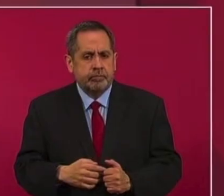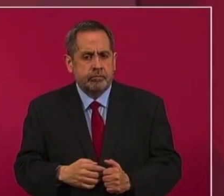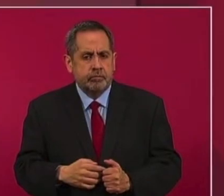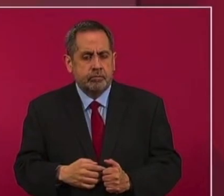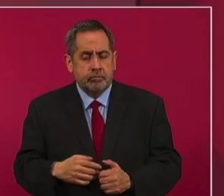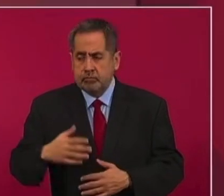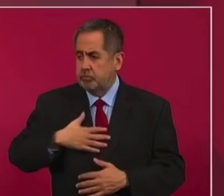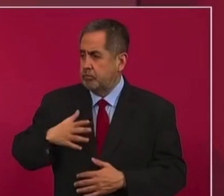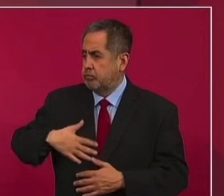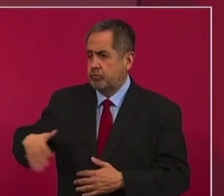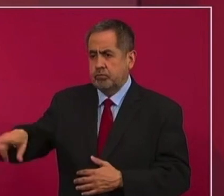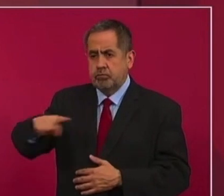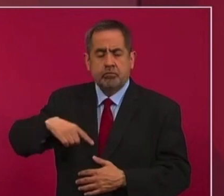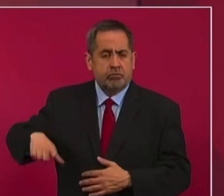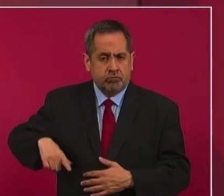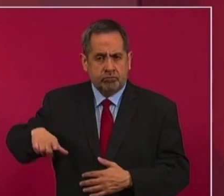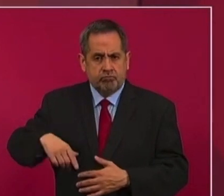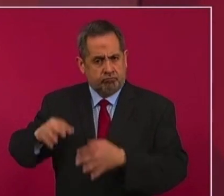legítimo, legítimo.